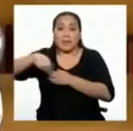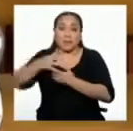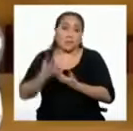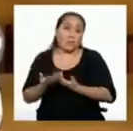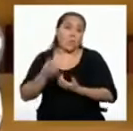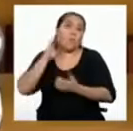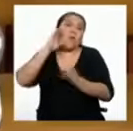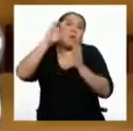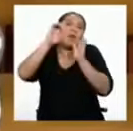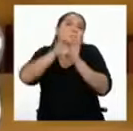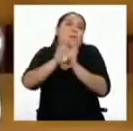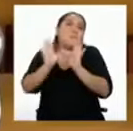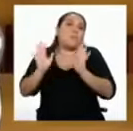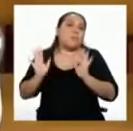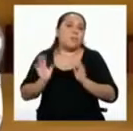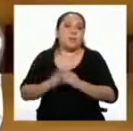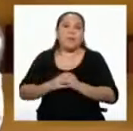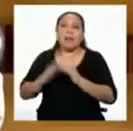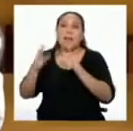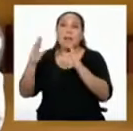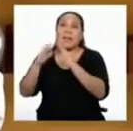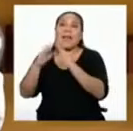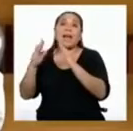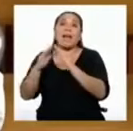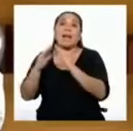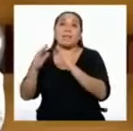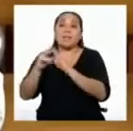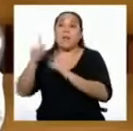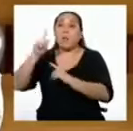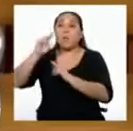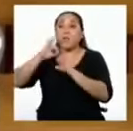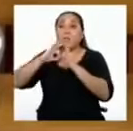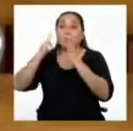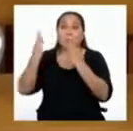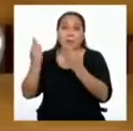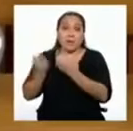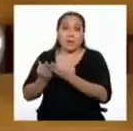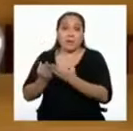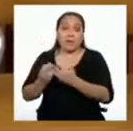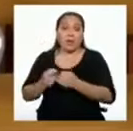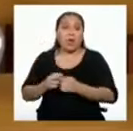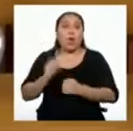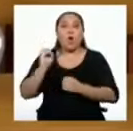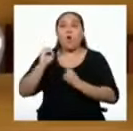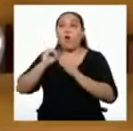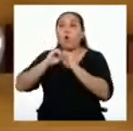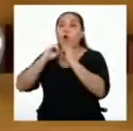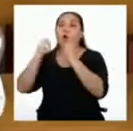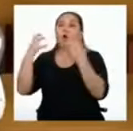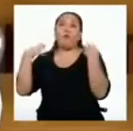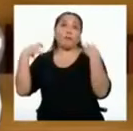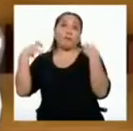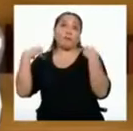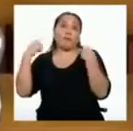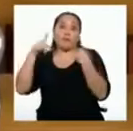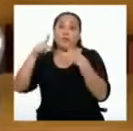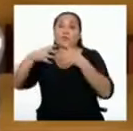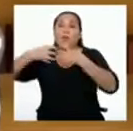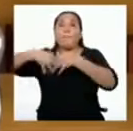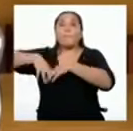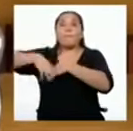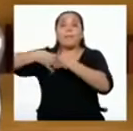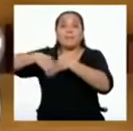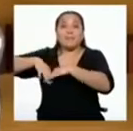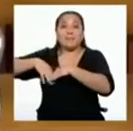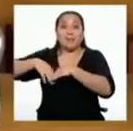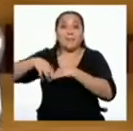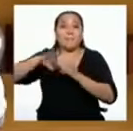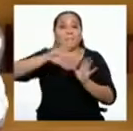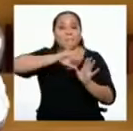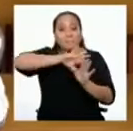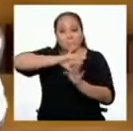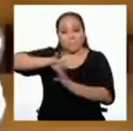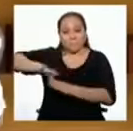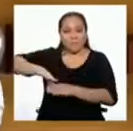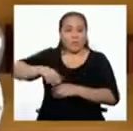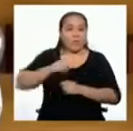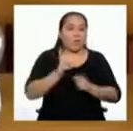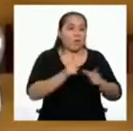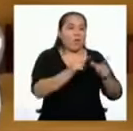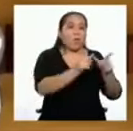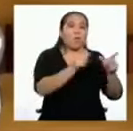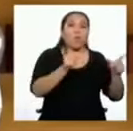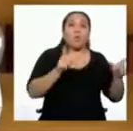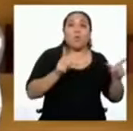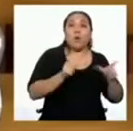tratarse, por ejemplo, de la casa de una familia o de las oficinas de una empresa privada. En cambio, un bien